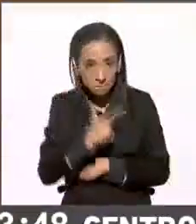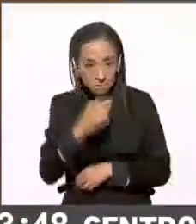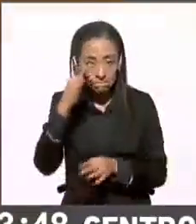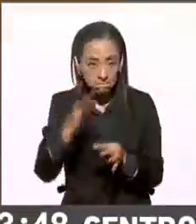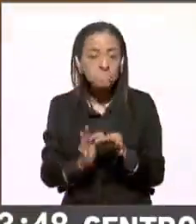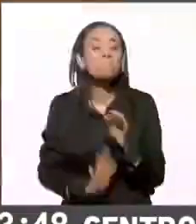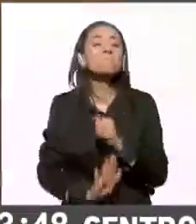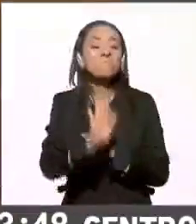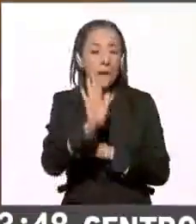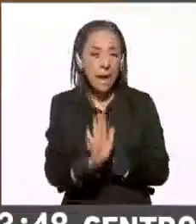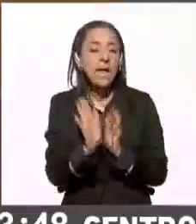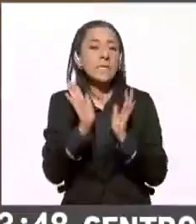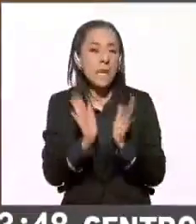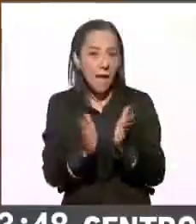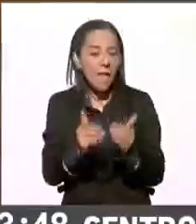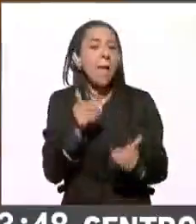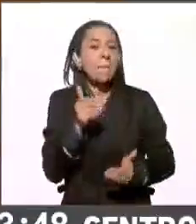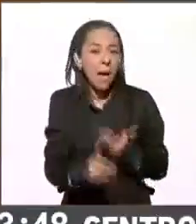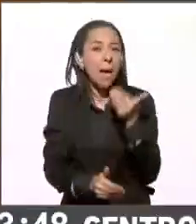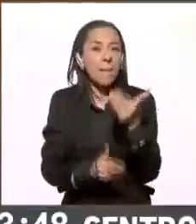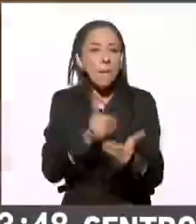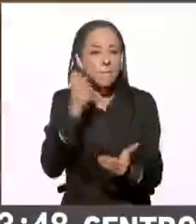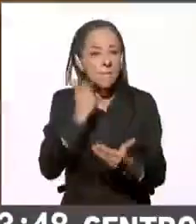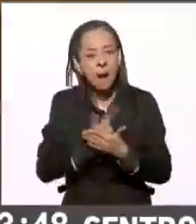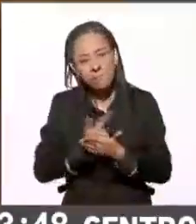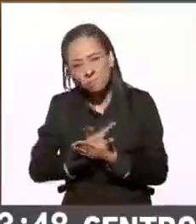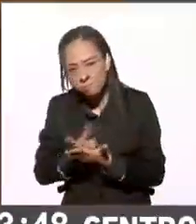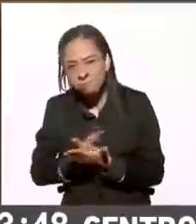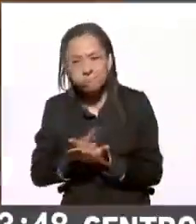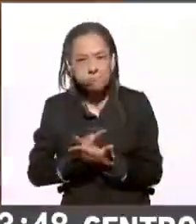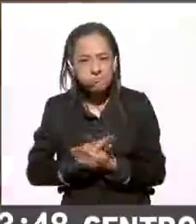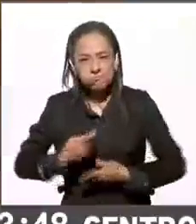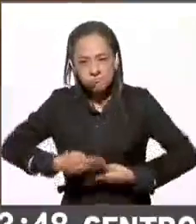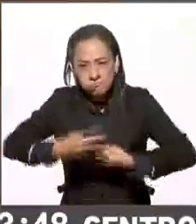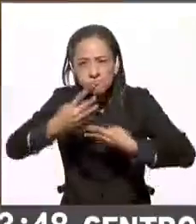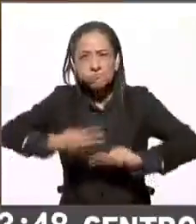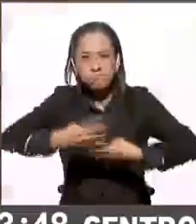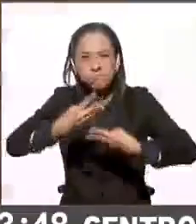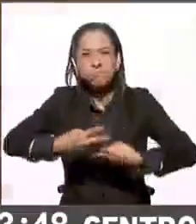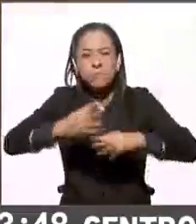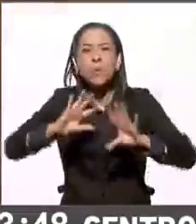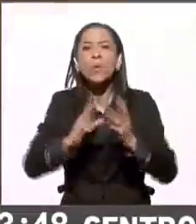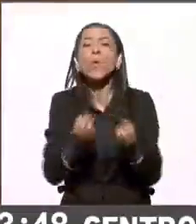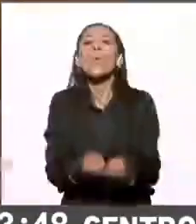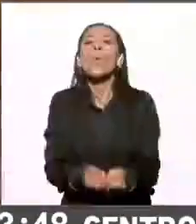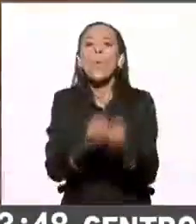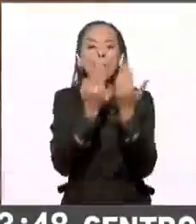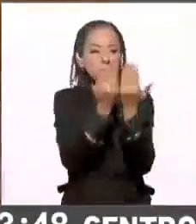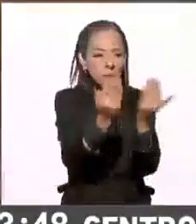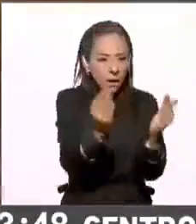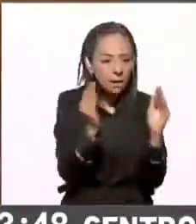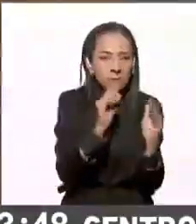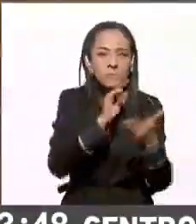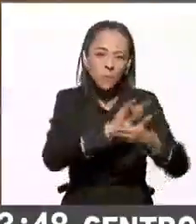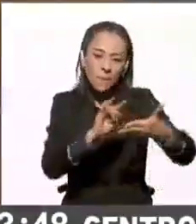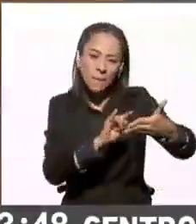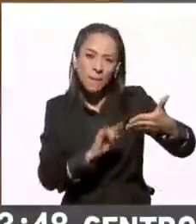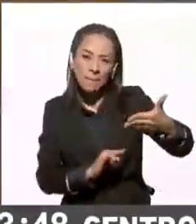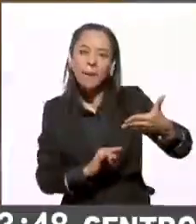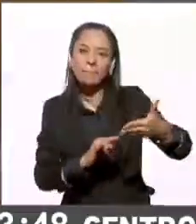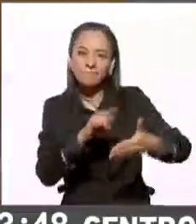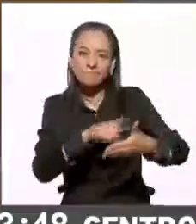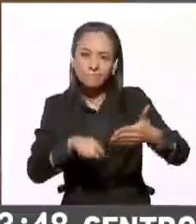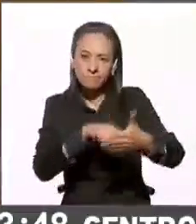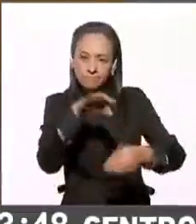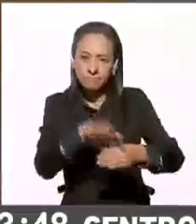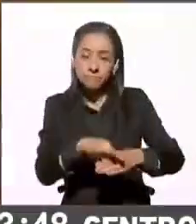un avance en la contabilización de las casillas, de las boletas y será hasta el miércoles